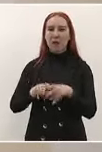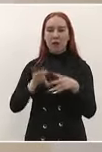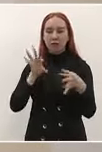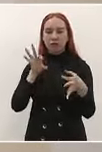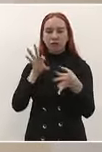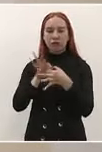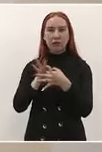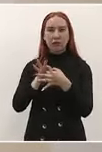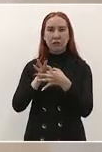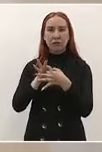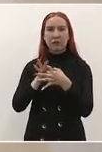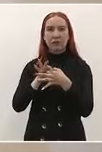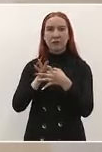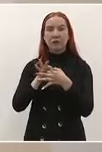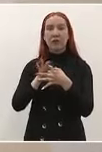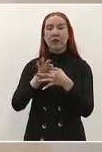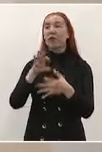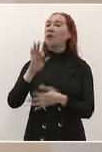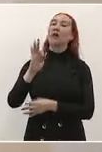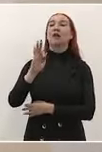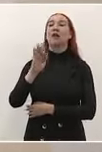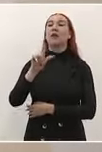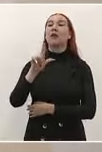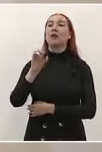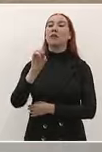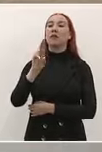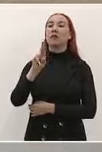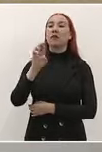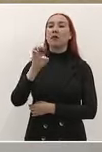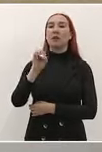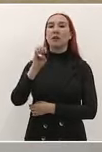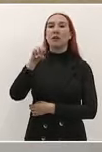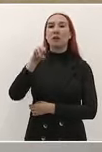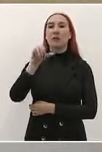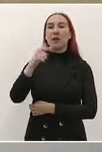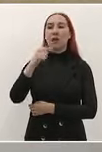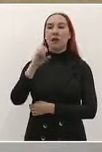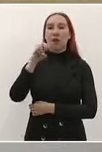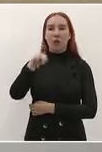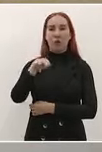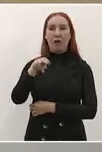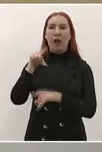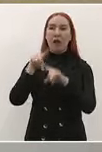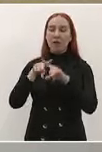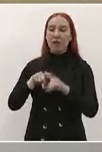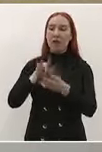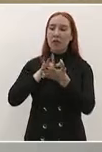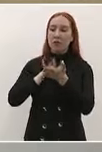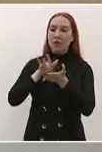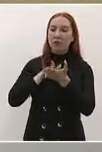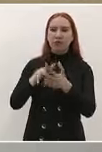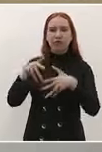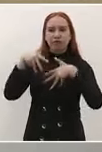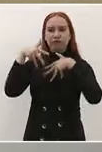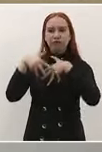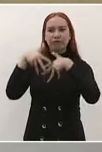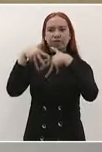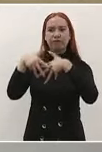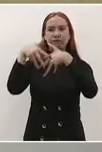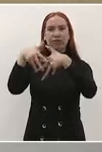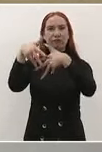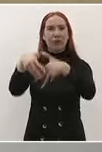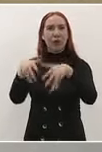impulsar el movimiento liberal para derrocar a la